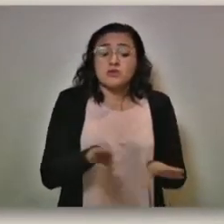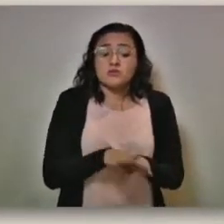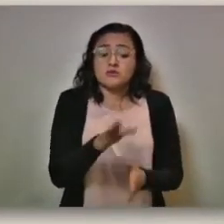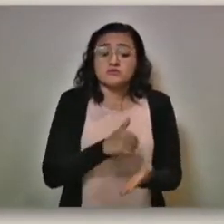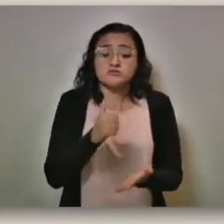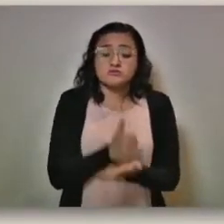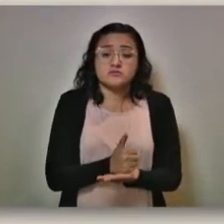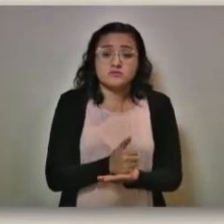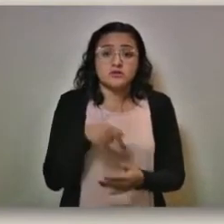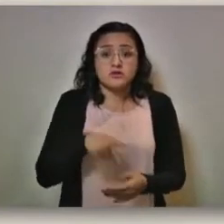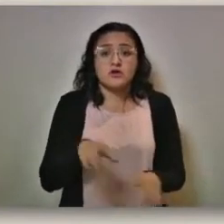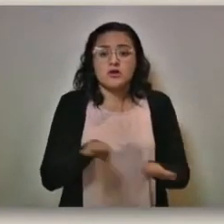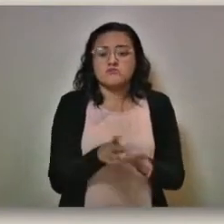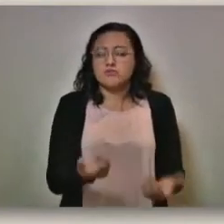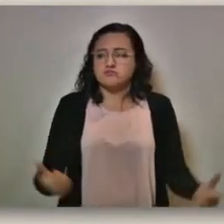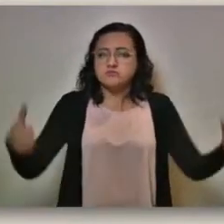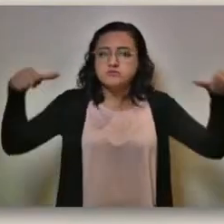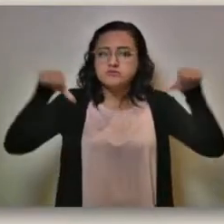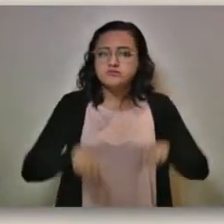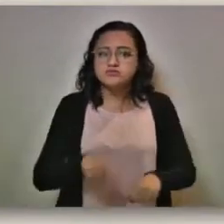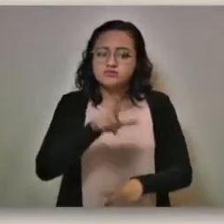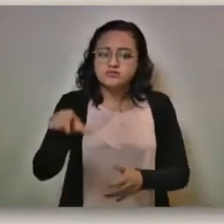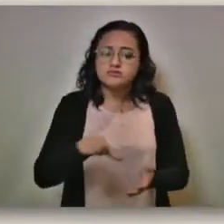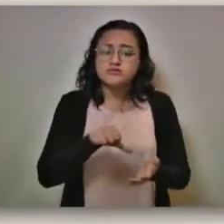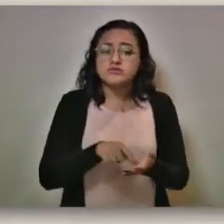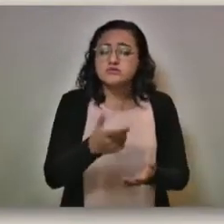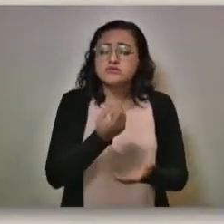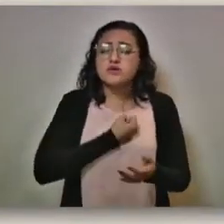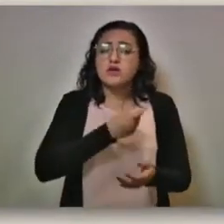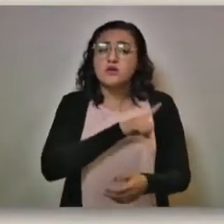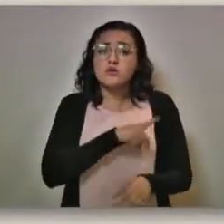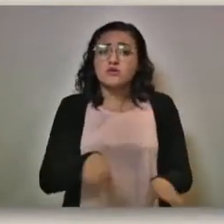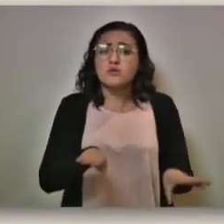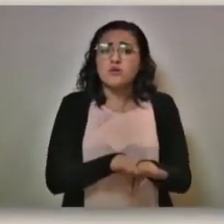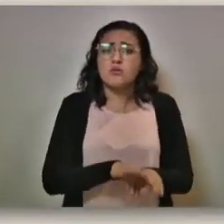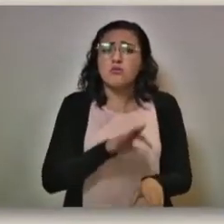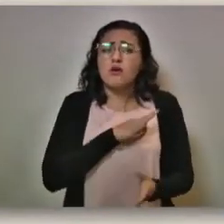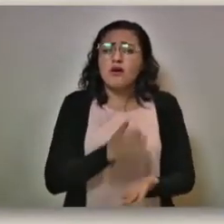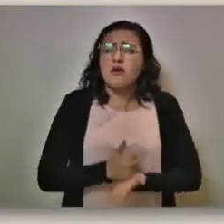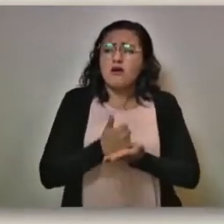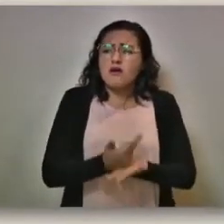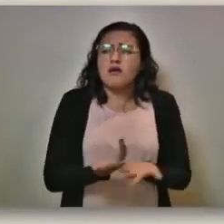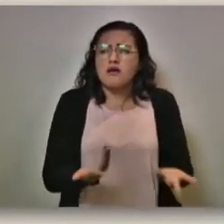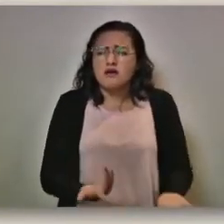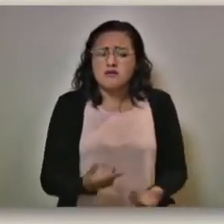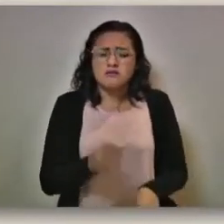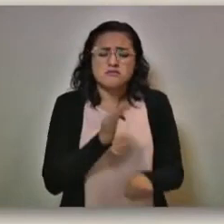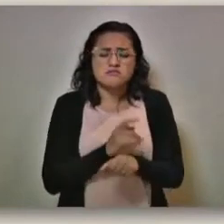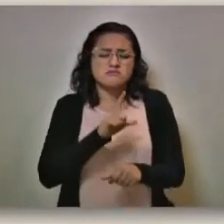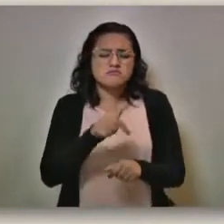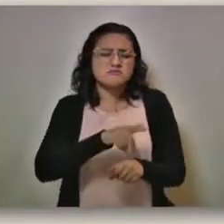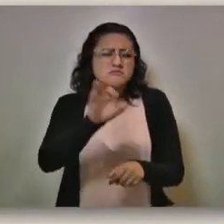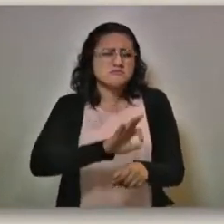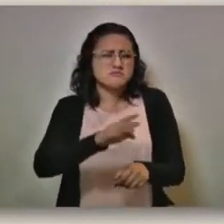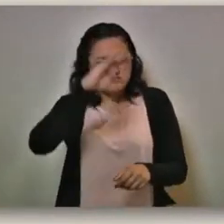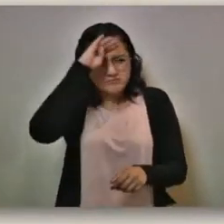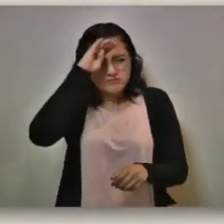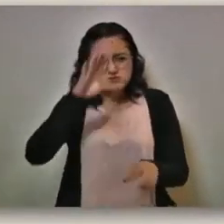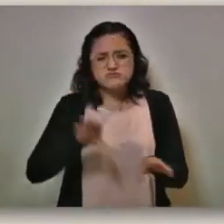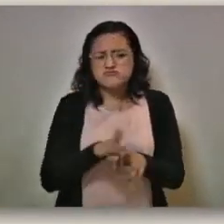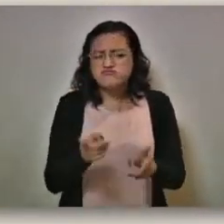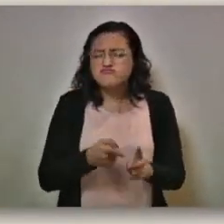metropolitana podrían colapsar los servicios de salud. Saber si hay alguna proyección, alguna intención